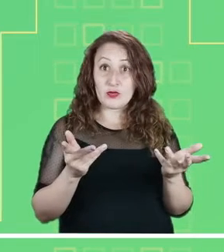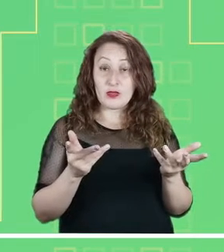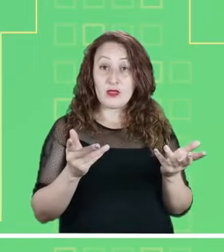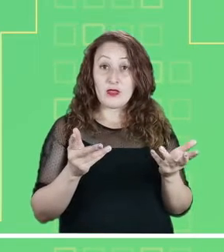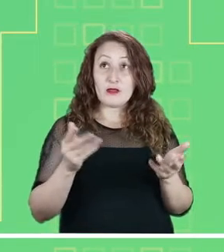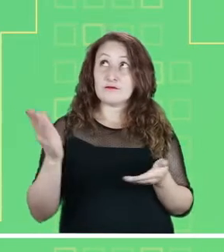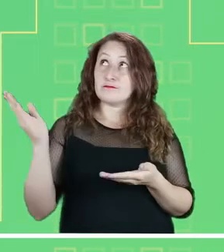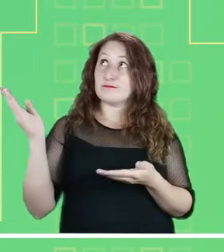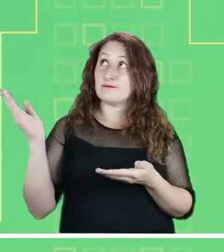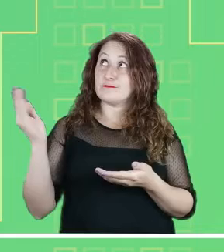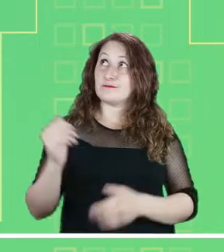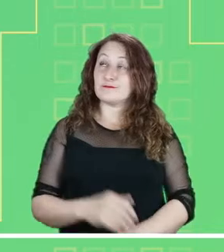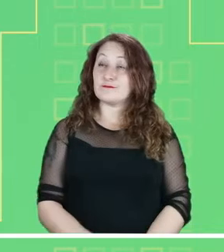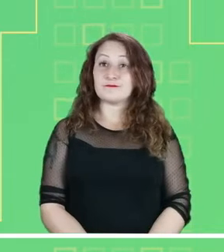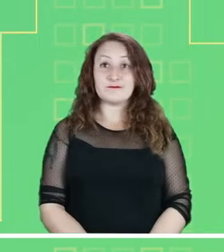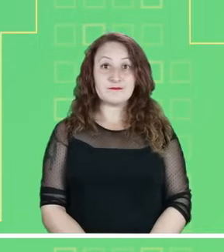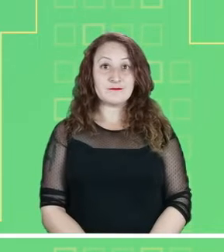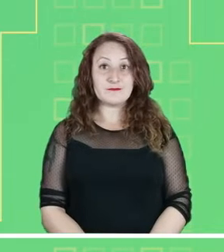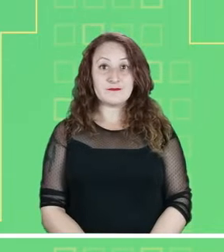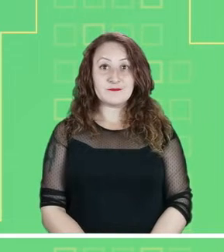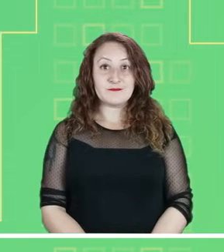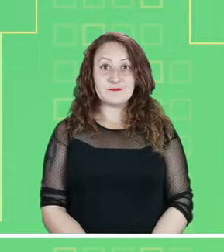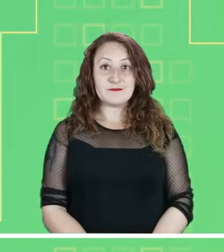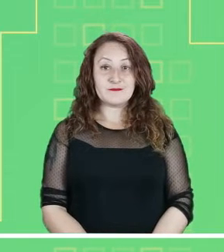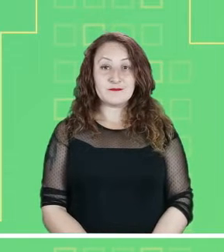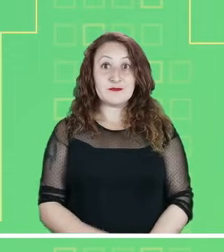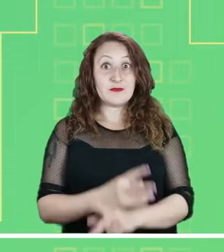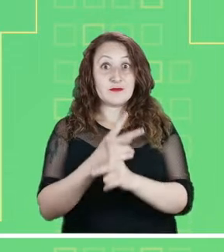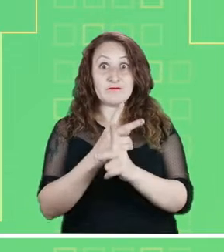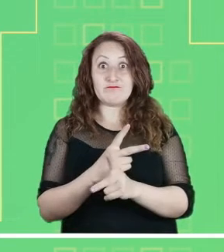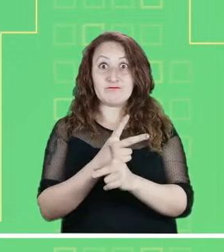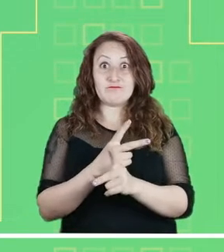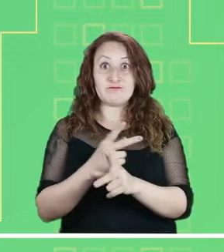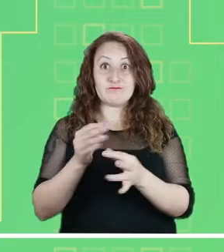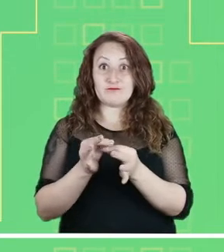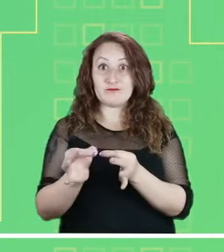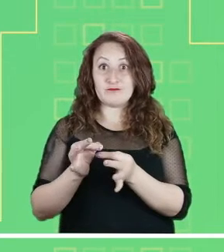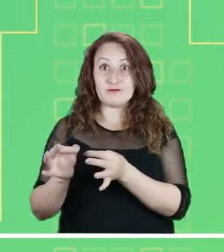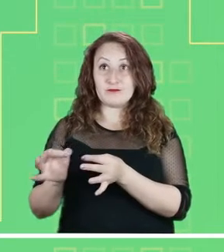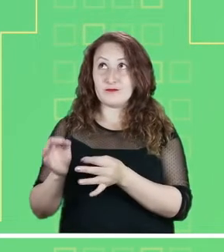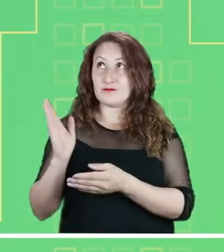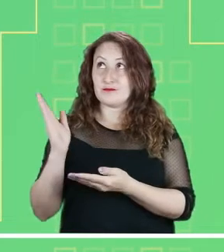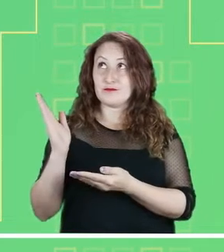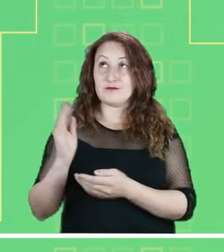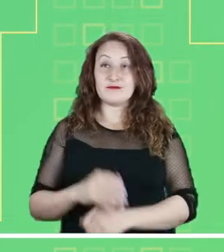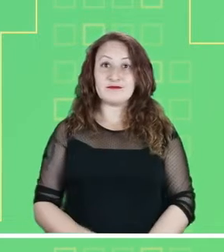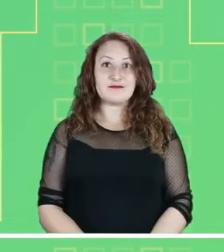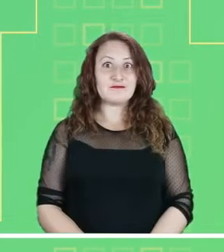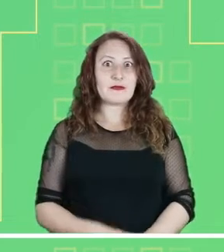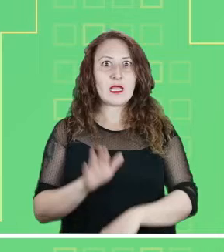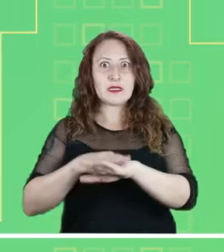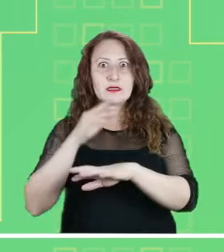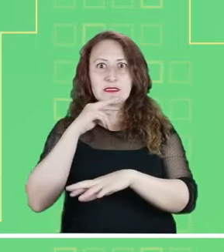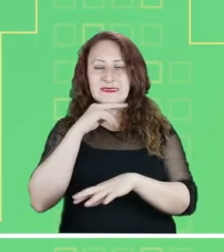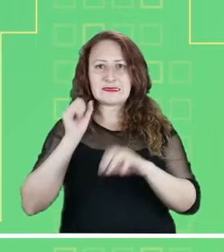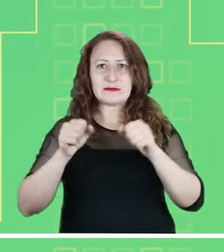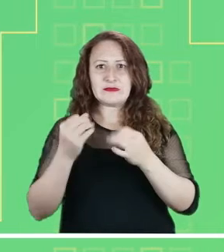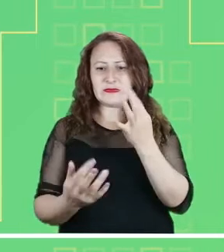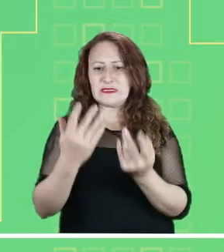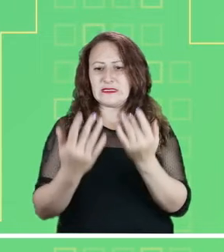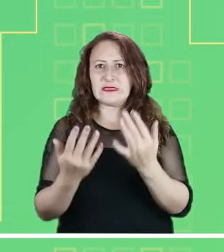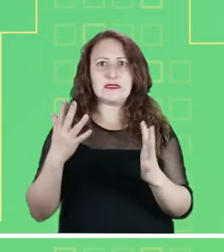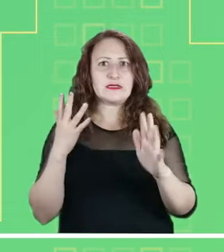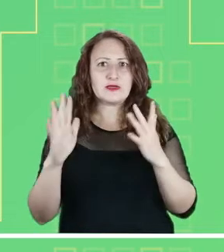Alerta naranja por probabilidad de crecientes súbitas en la cuenca del río Palo y sus aportantes. Especial atención en los municipios de Miranda,